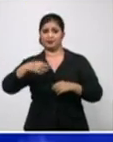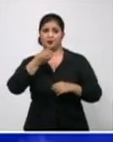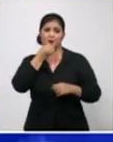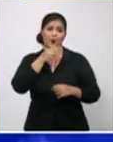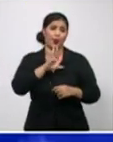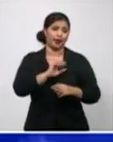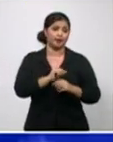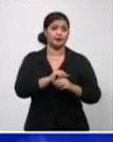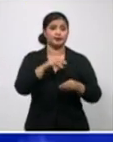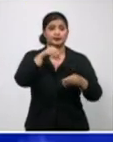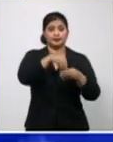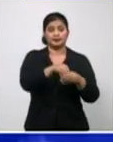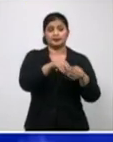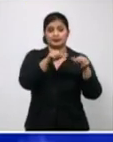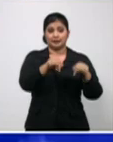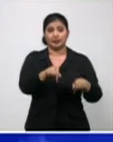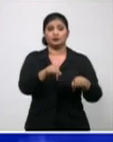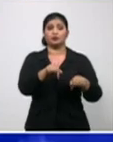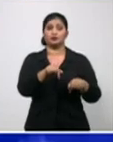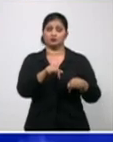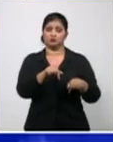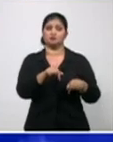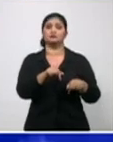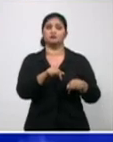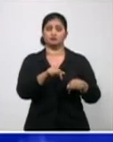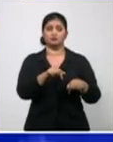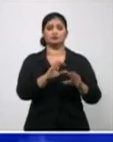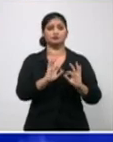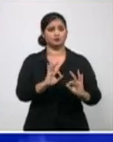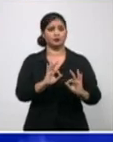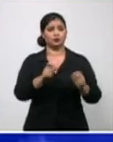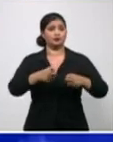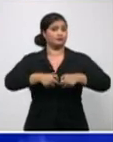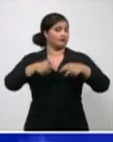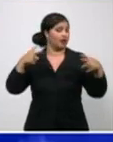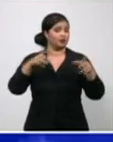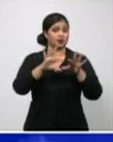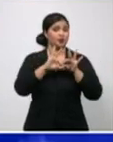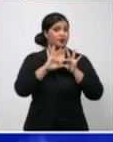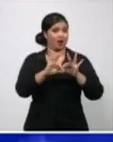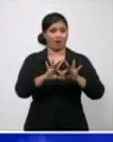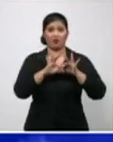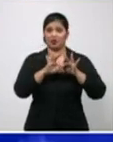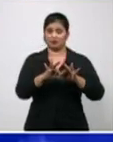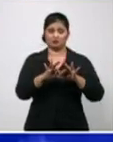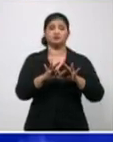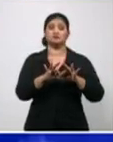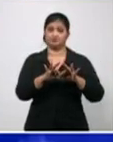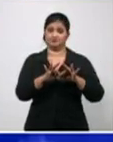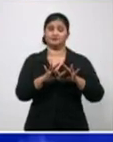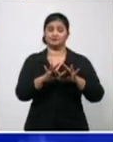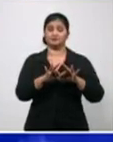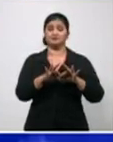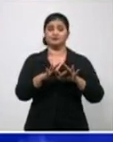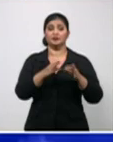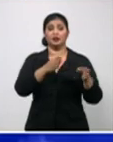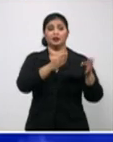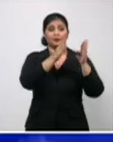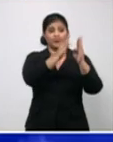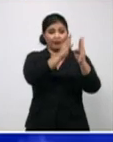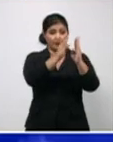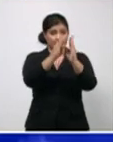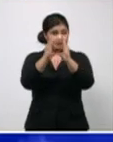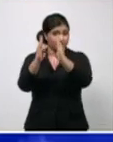se han mantenido aportando el mayor número de casos. Y lo vamos a ver cuando veamos a continuación los